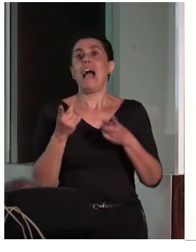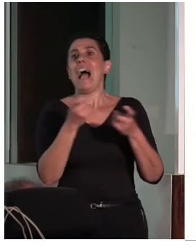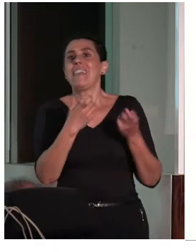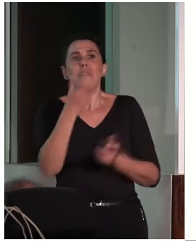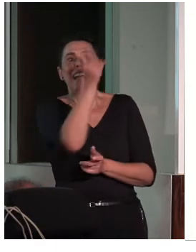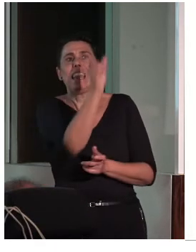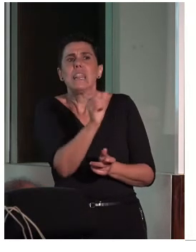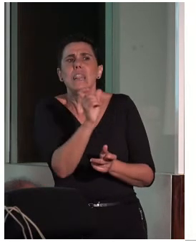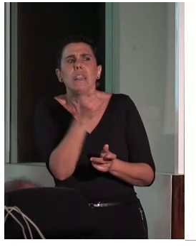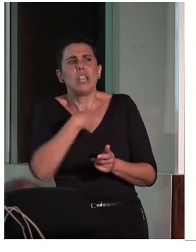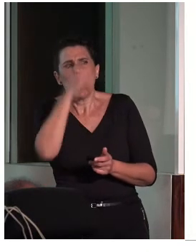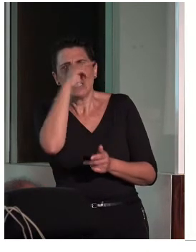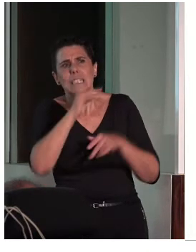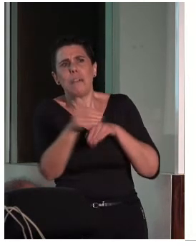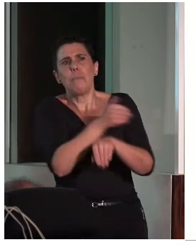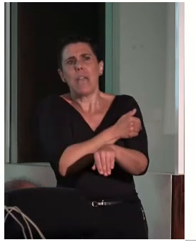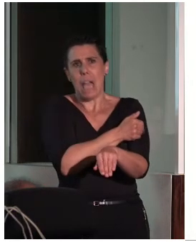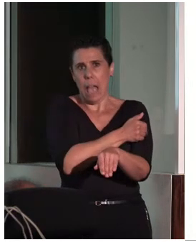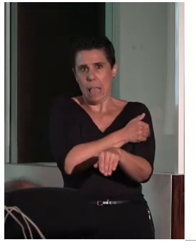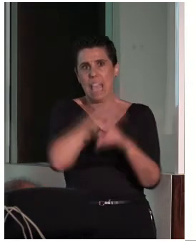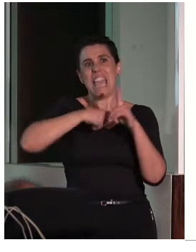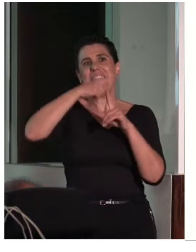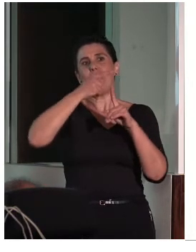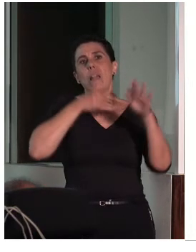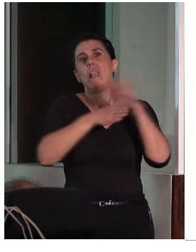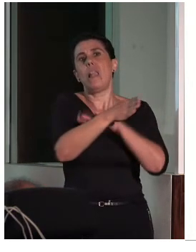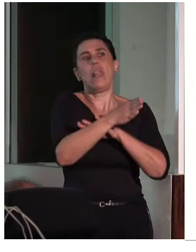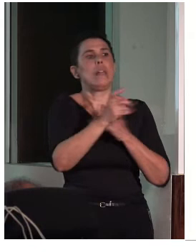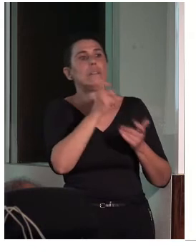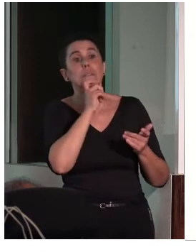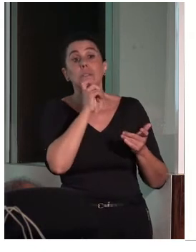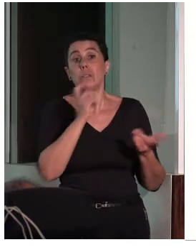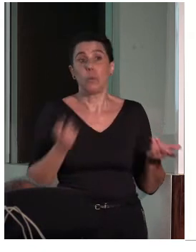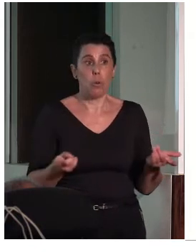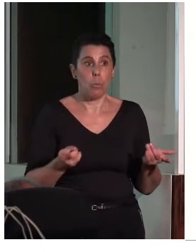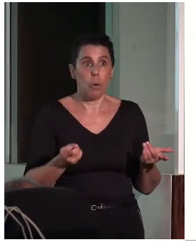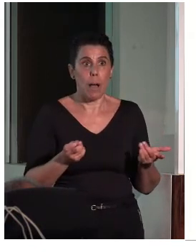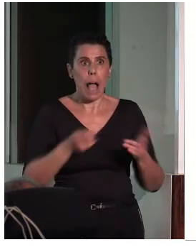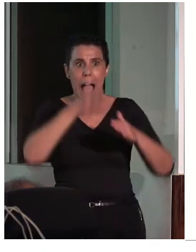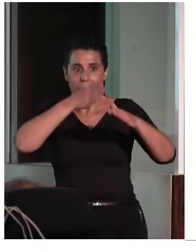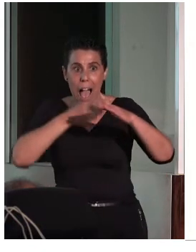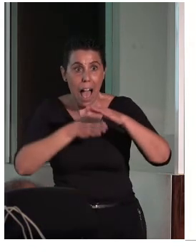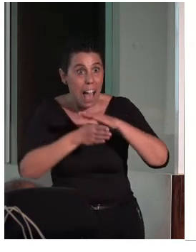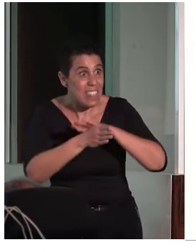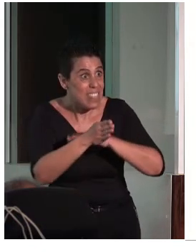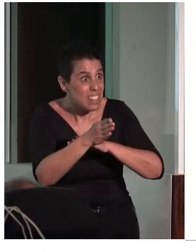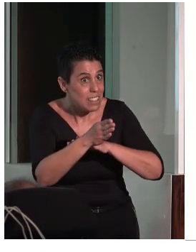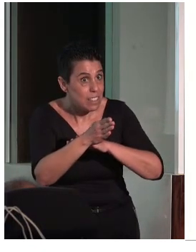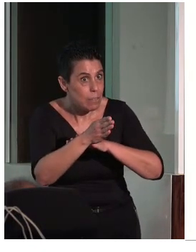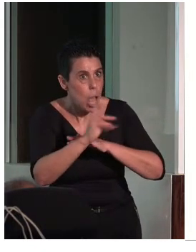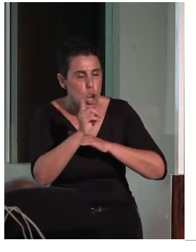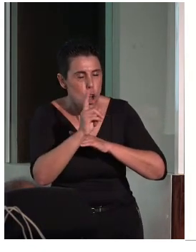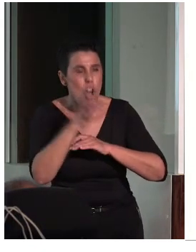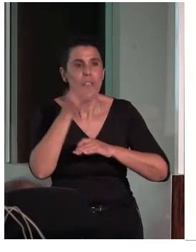inequívocos y suficientes del nivel. No se puede decir accesible, si tiene que detallar.